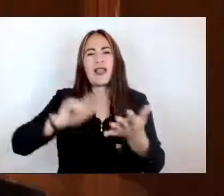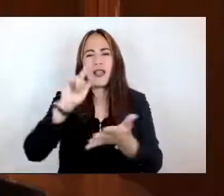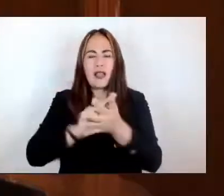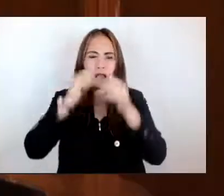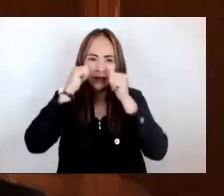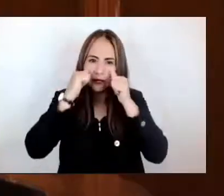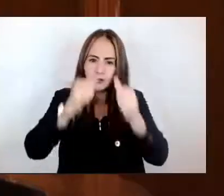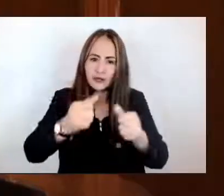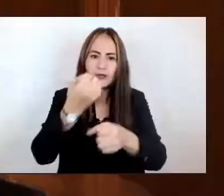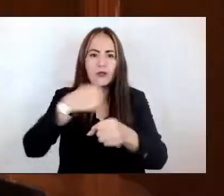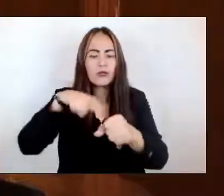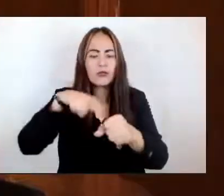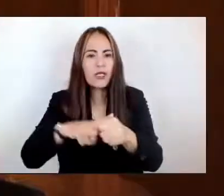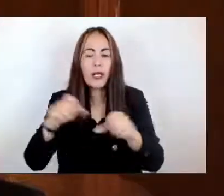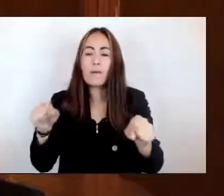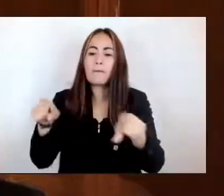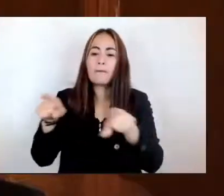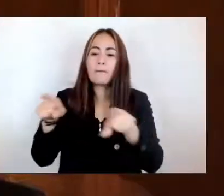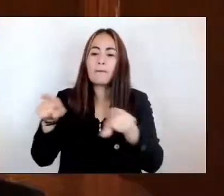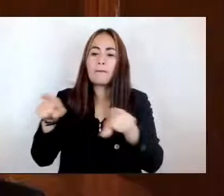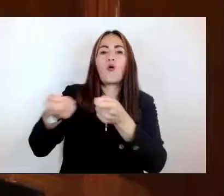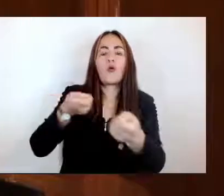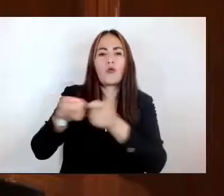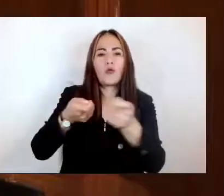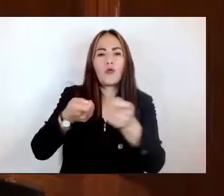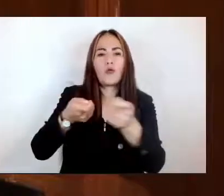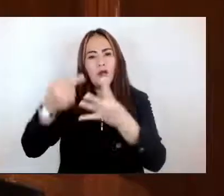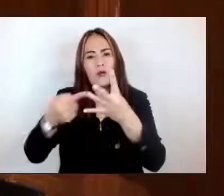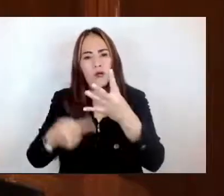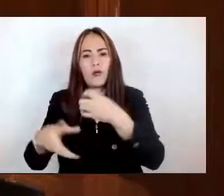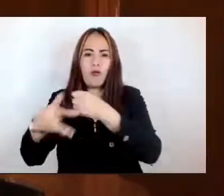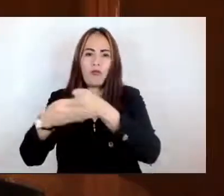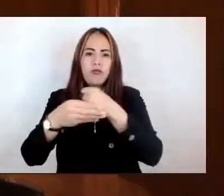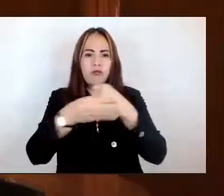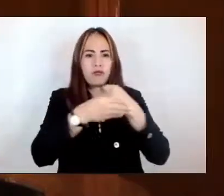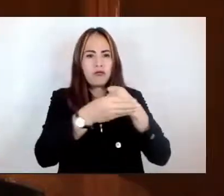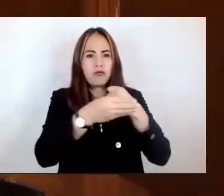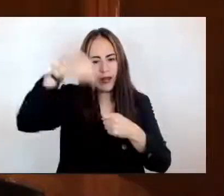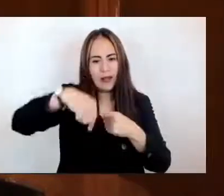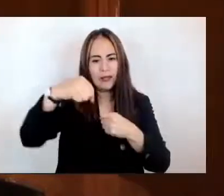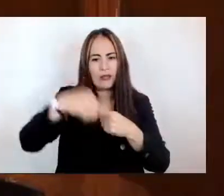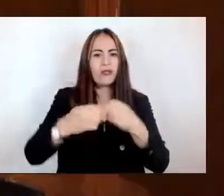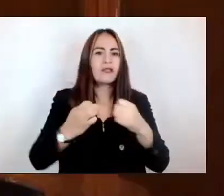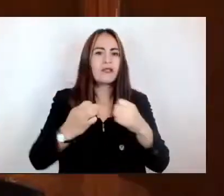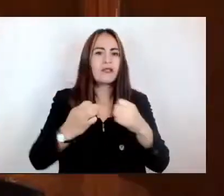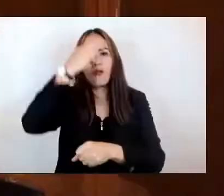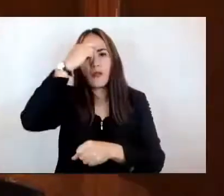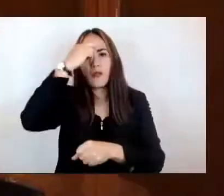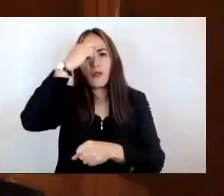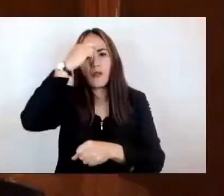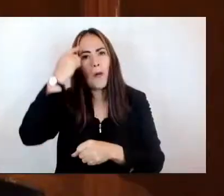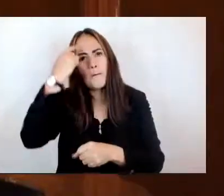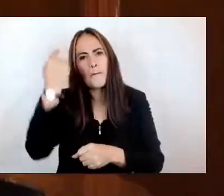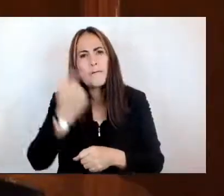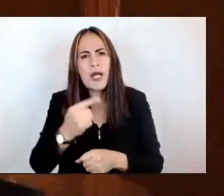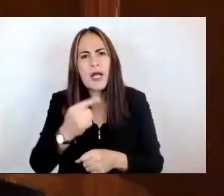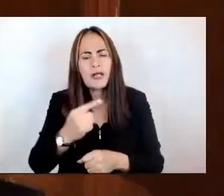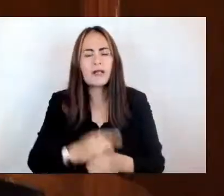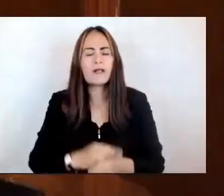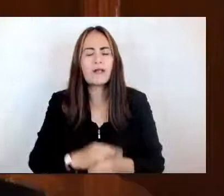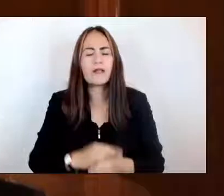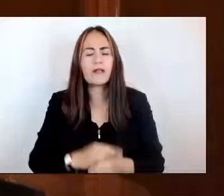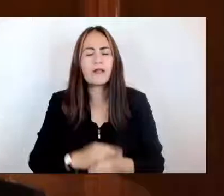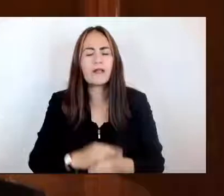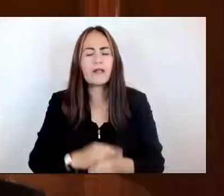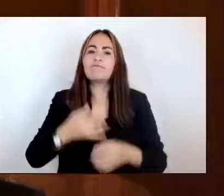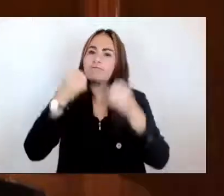regula los centros de asistencia social y las adopciones en el Estado de México, es con la finalidad de poder garantizar que